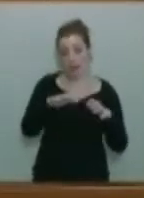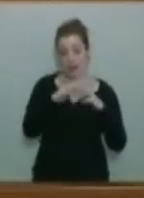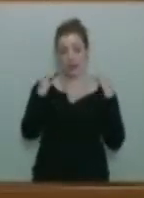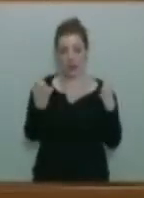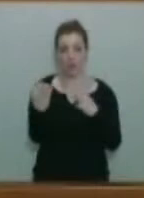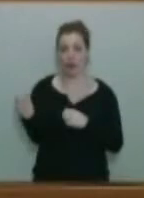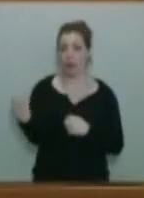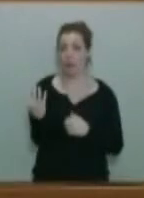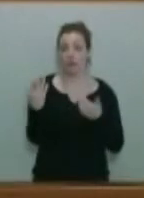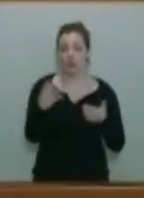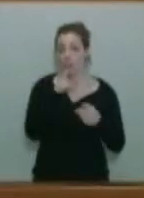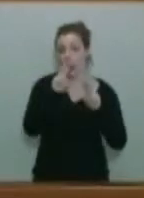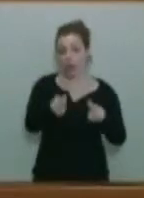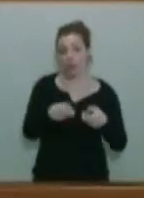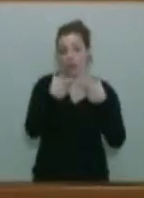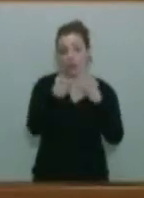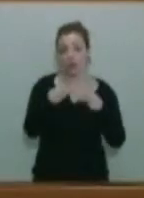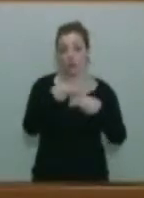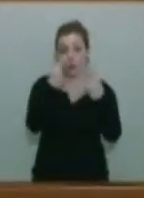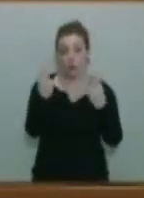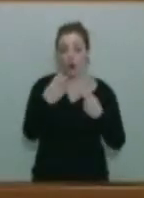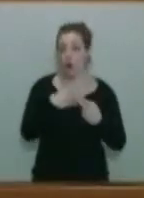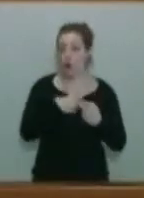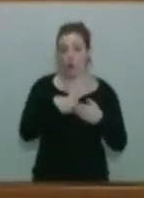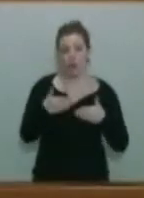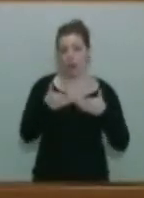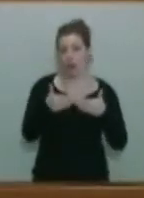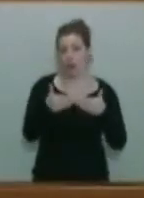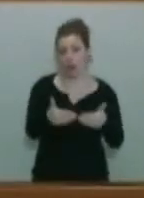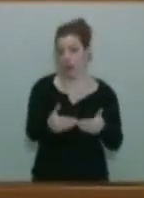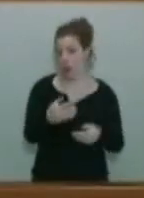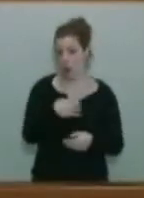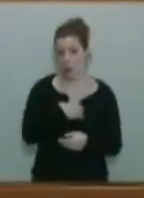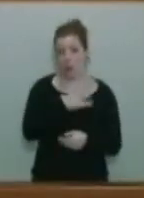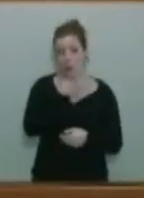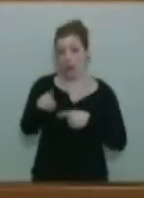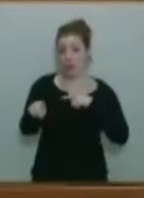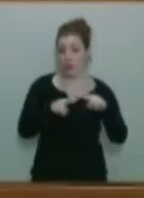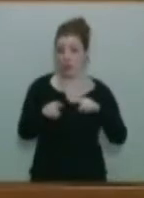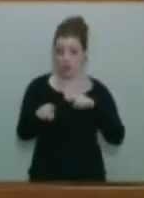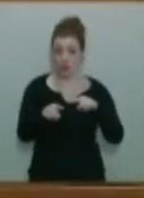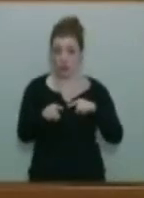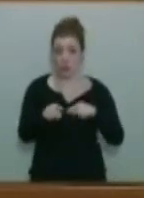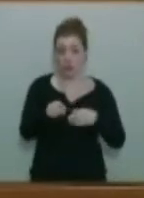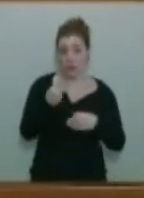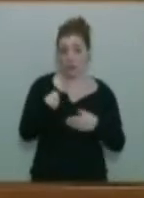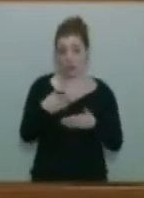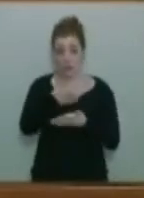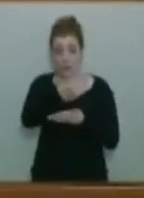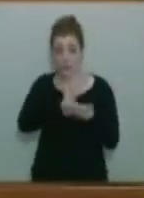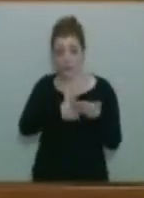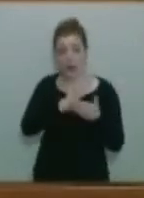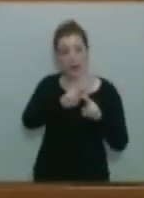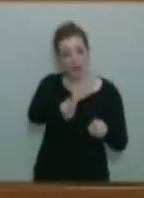Pero la reforma del sector público no puede demorarse por más tiempo y entre la decisión de dividir esa reforma que, repito, no compartimos